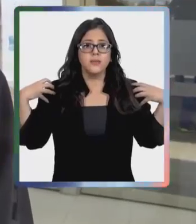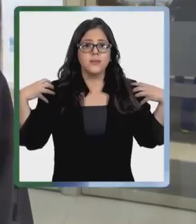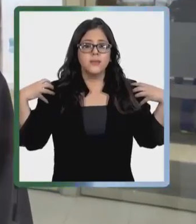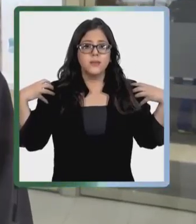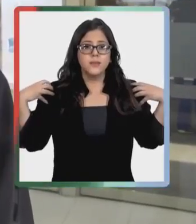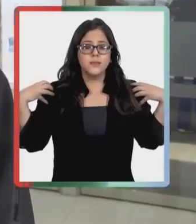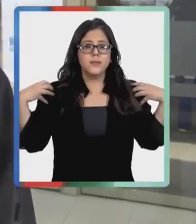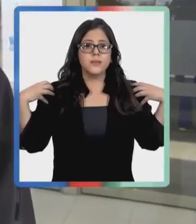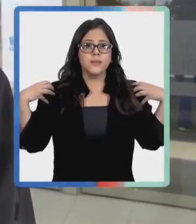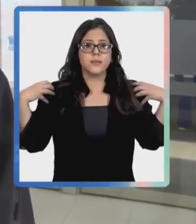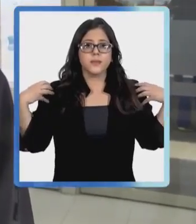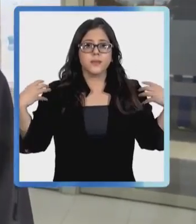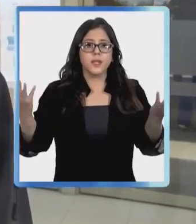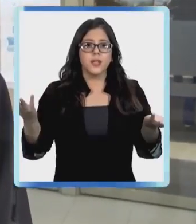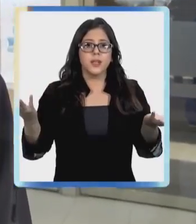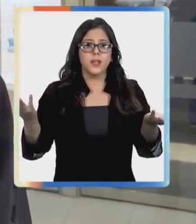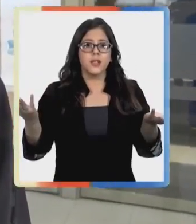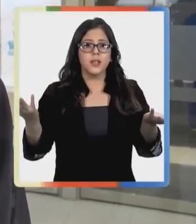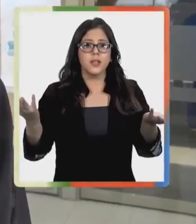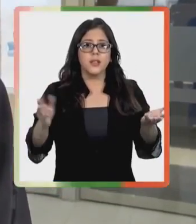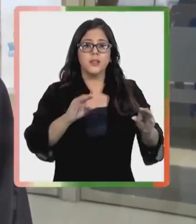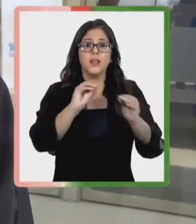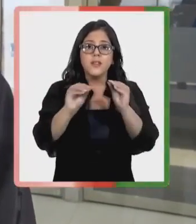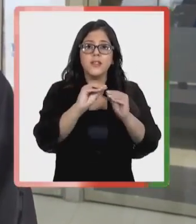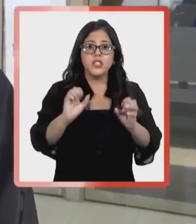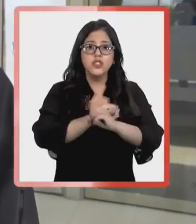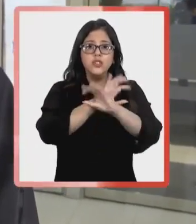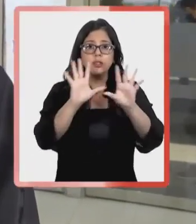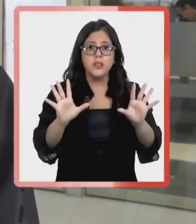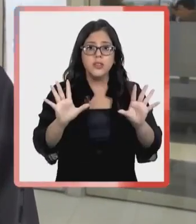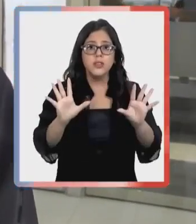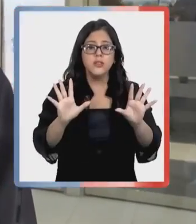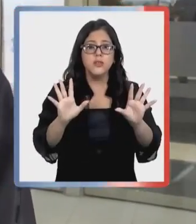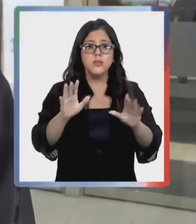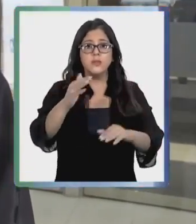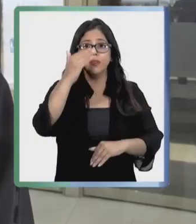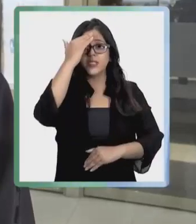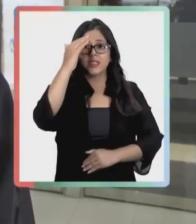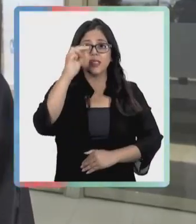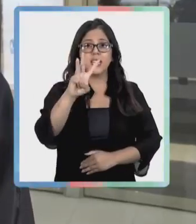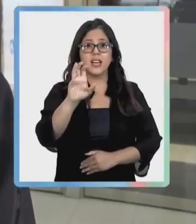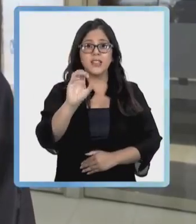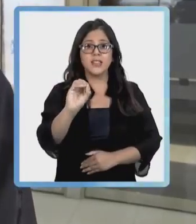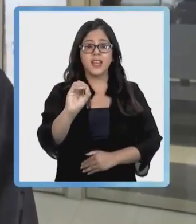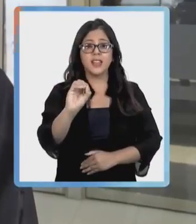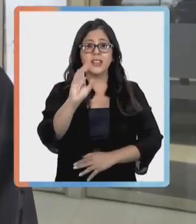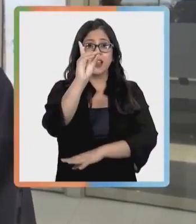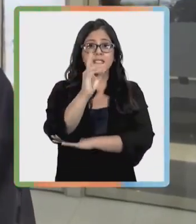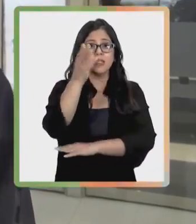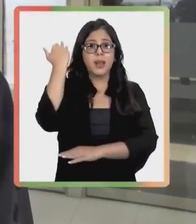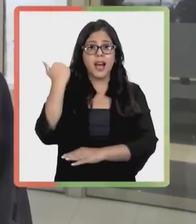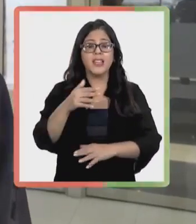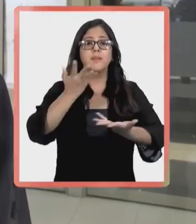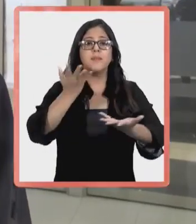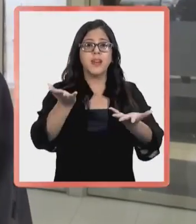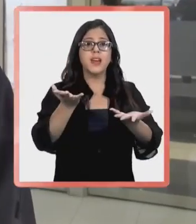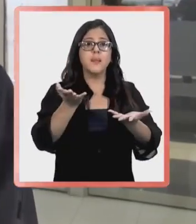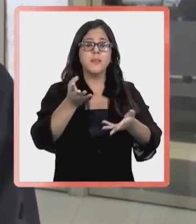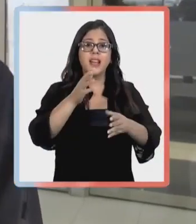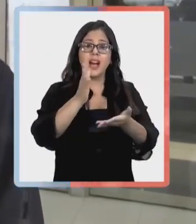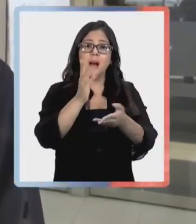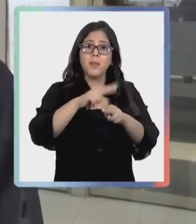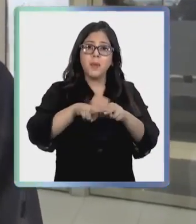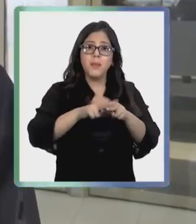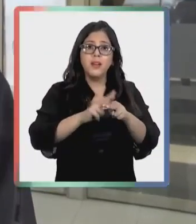no dar una señal clara el día 30 de tal forma de preparar a los equipos